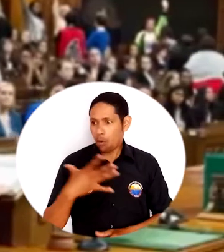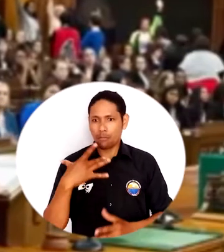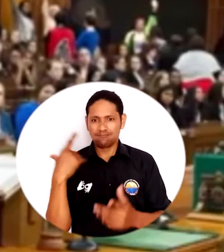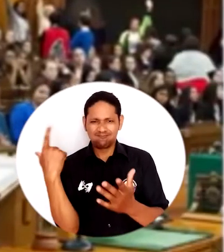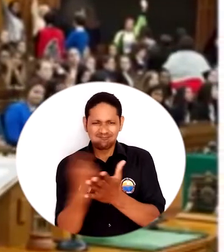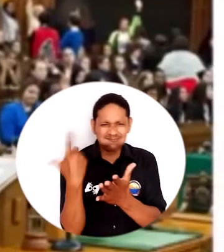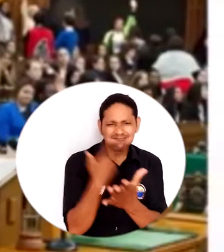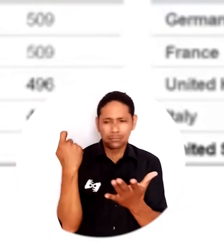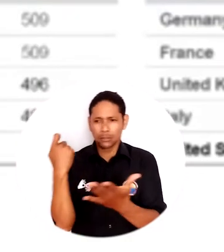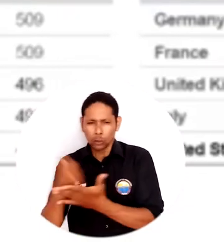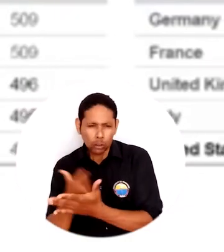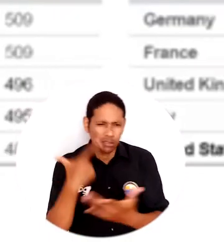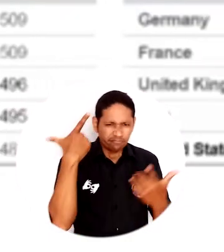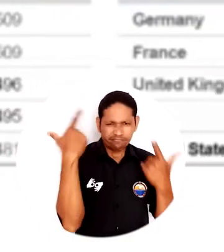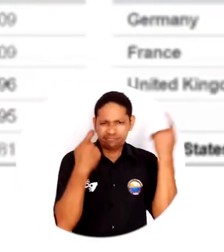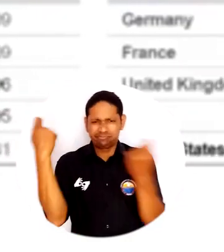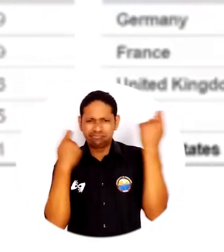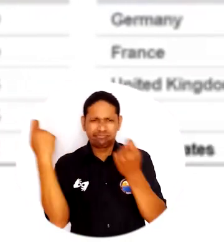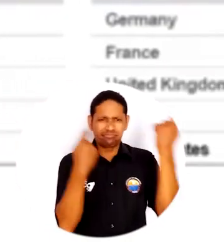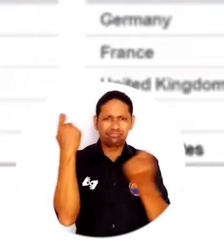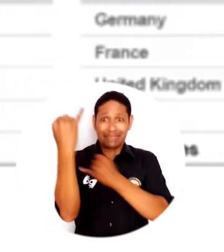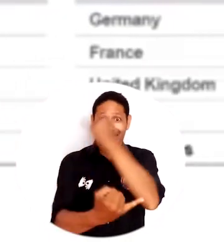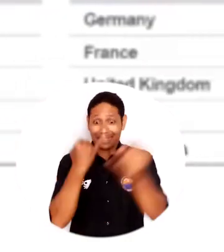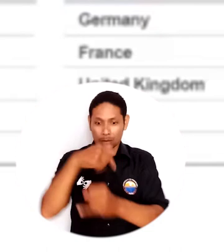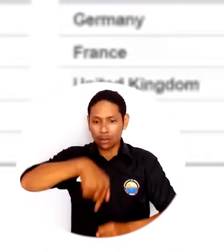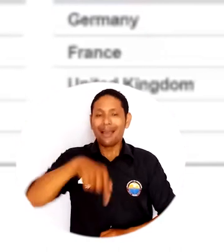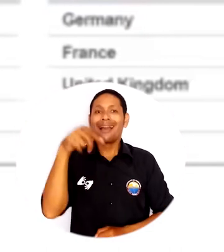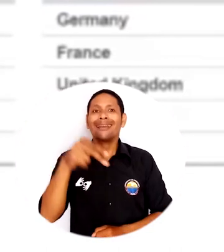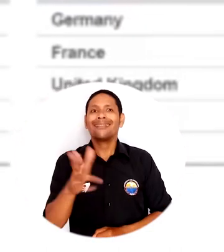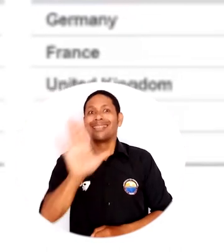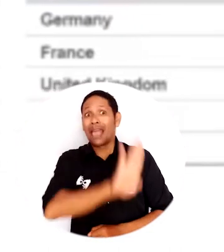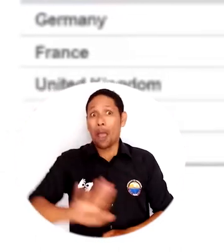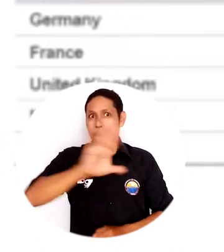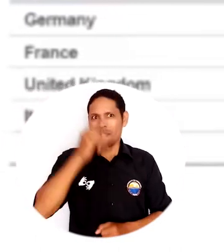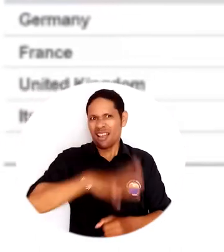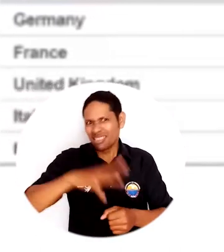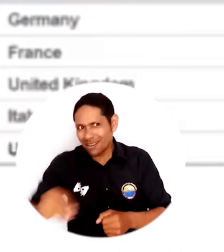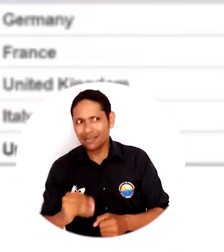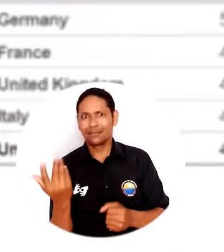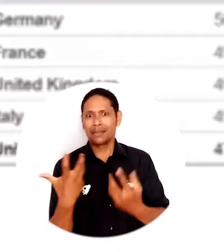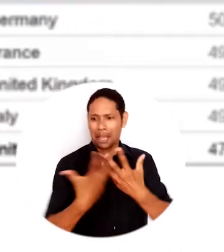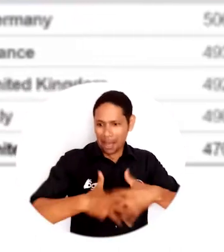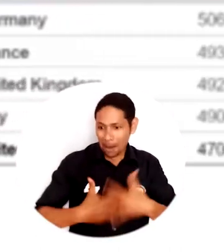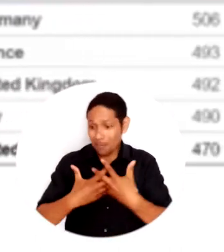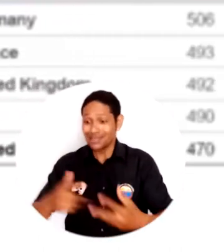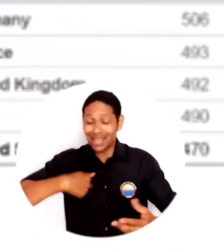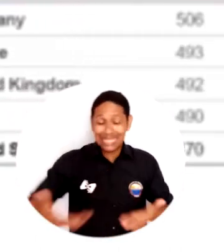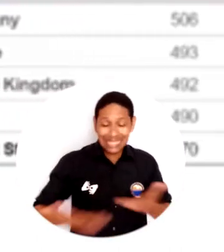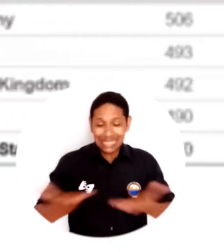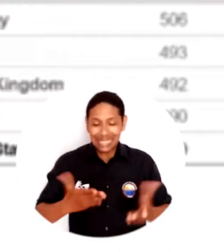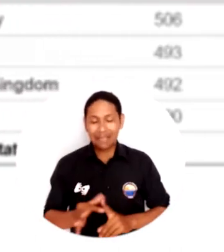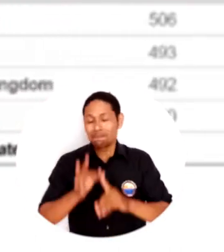oportunidades de inversión, de negocios, de relacionamiento comercial para nuestro departamento, nuestras empresas, nuestros